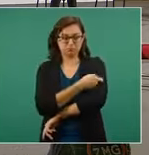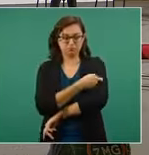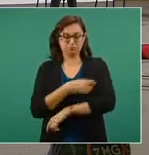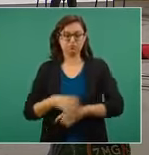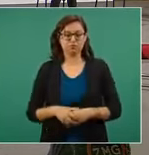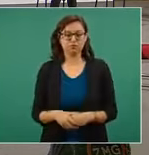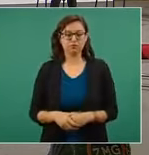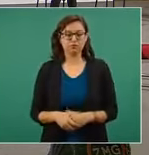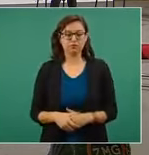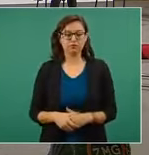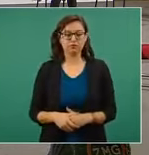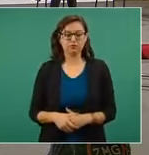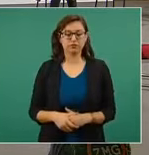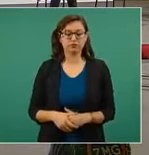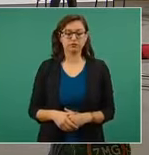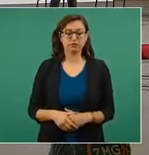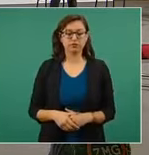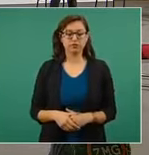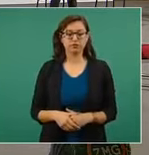en curso.